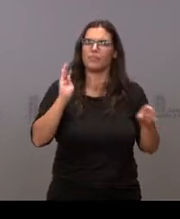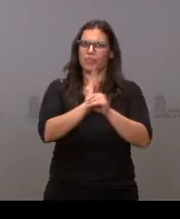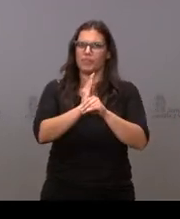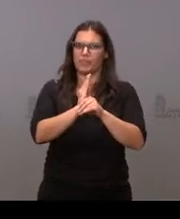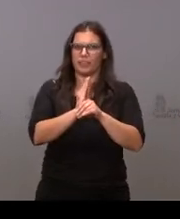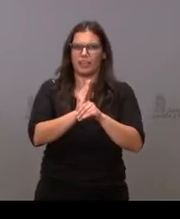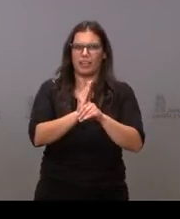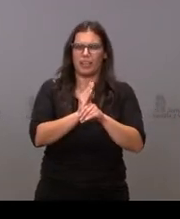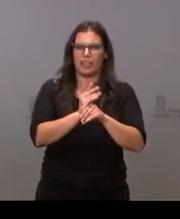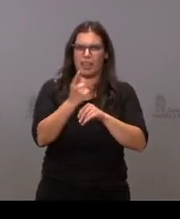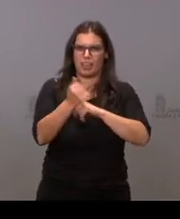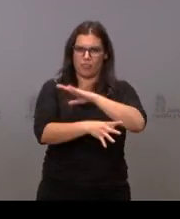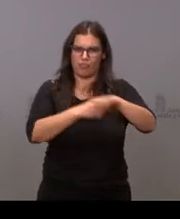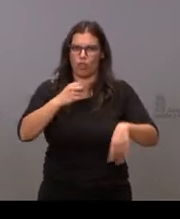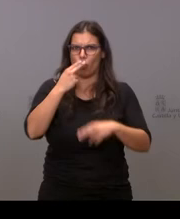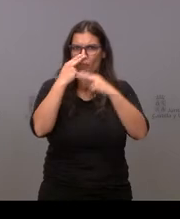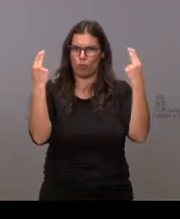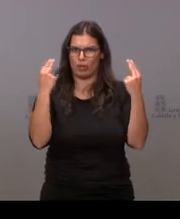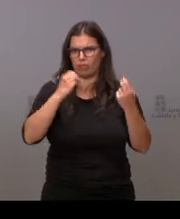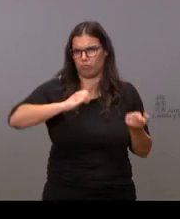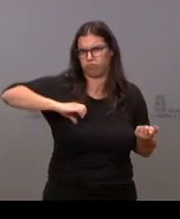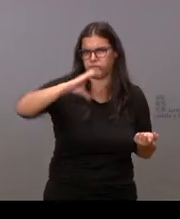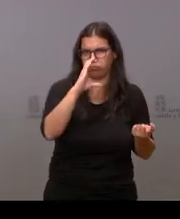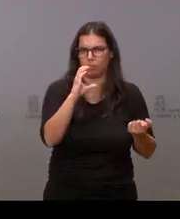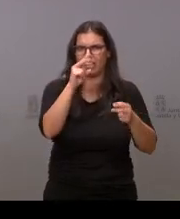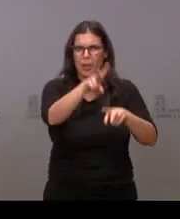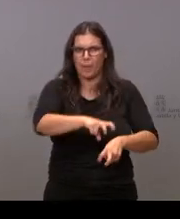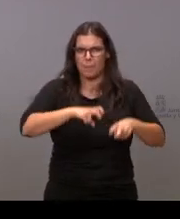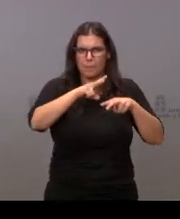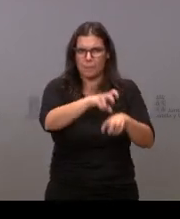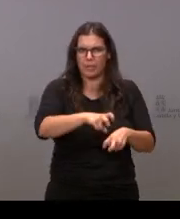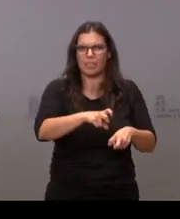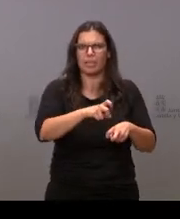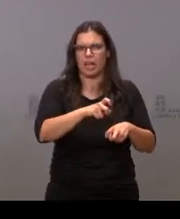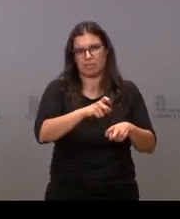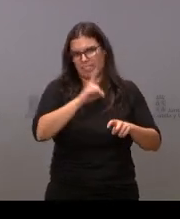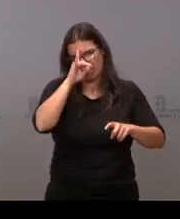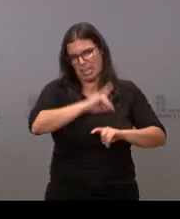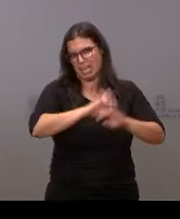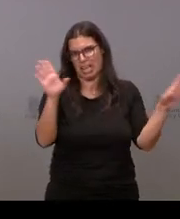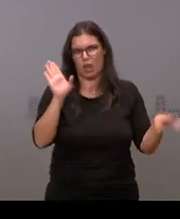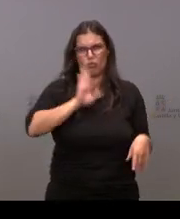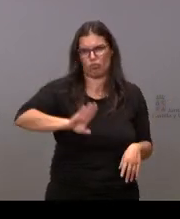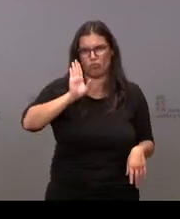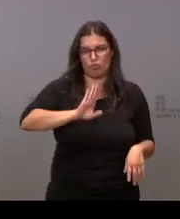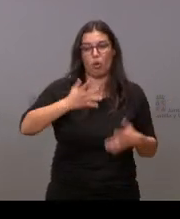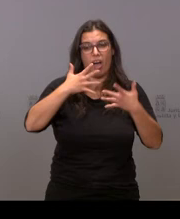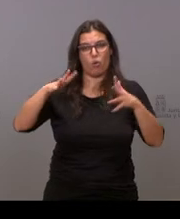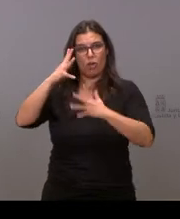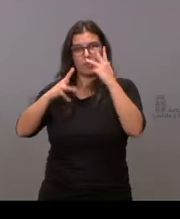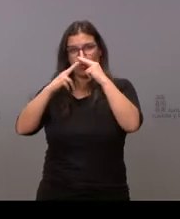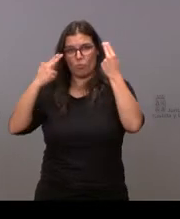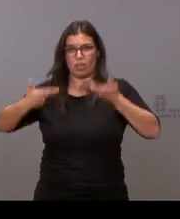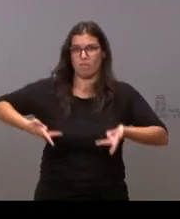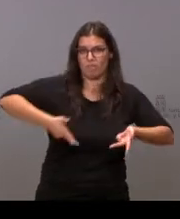enormes cantidades públicos con numerosas minas declaradas abiertamente ilegales aunque permitidas por las administraciones como la